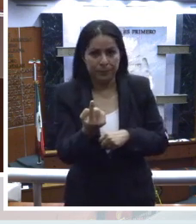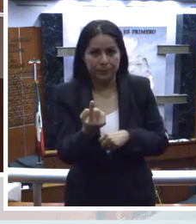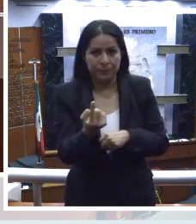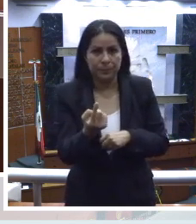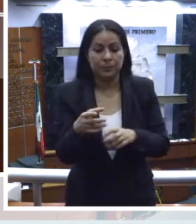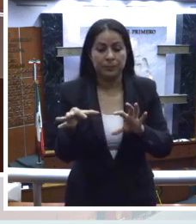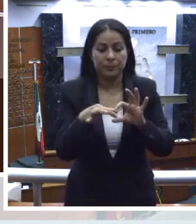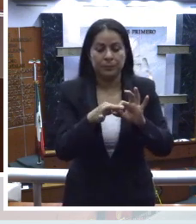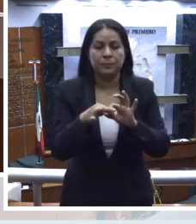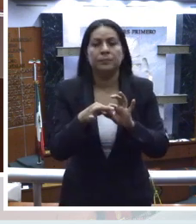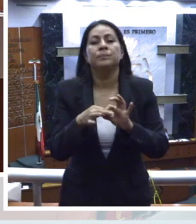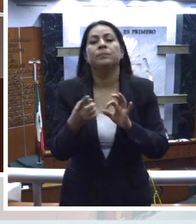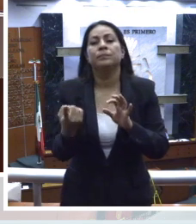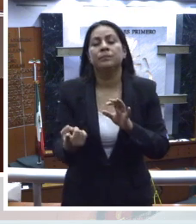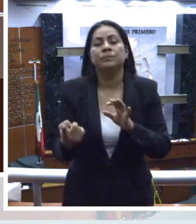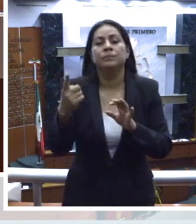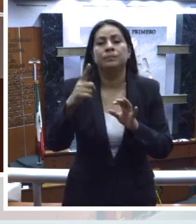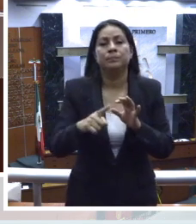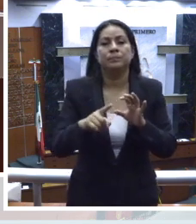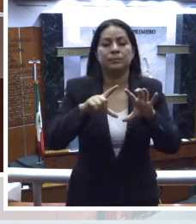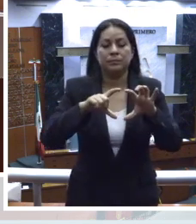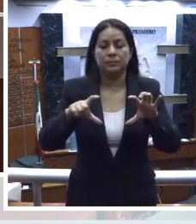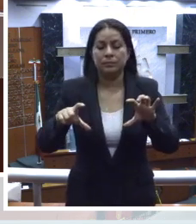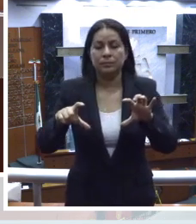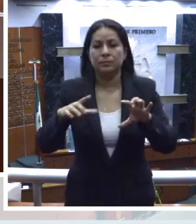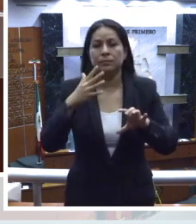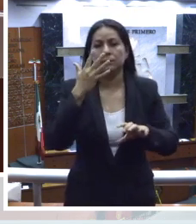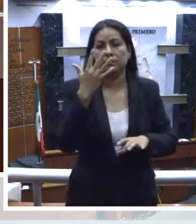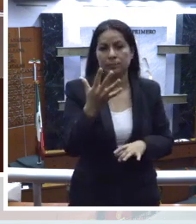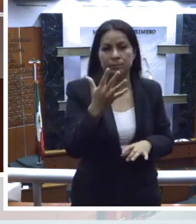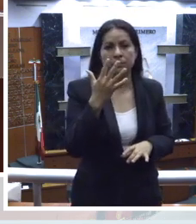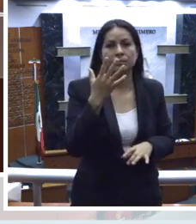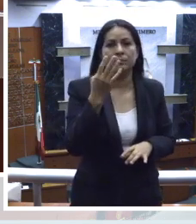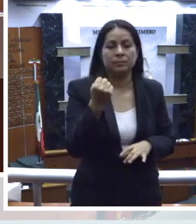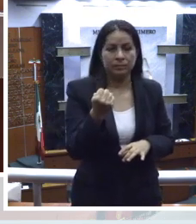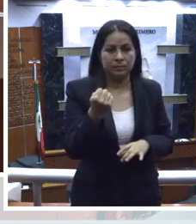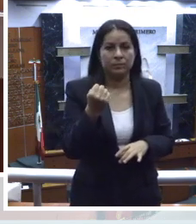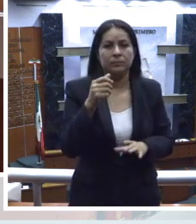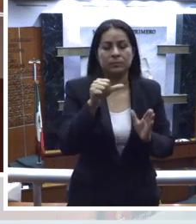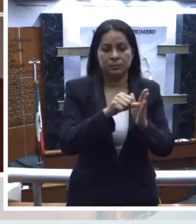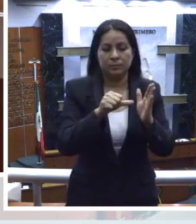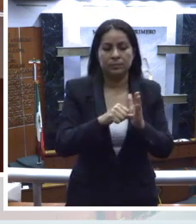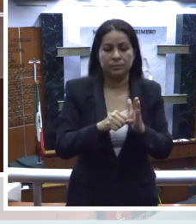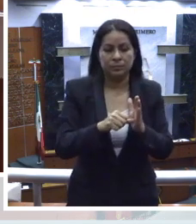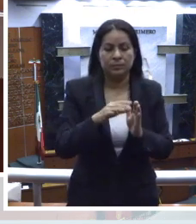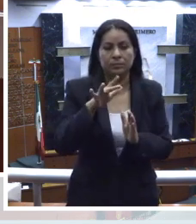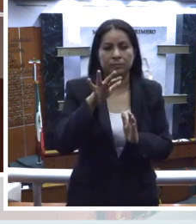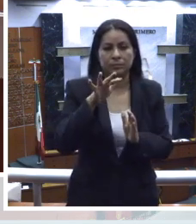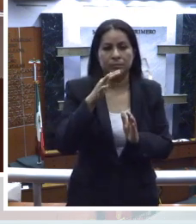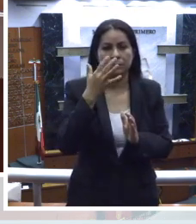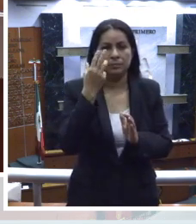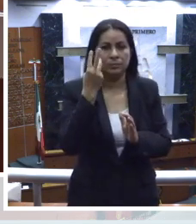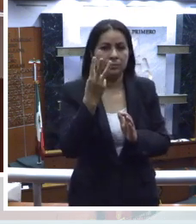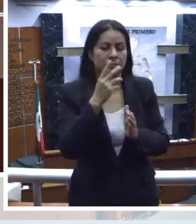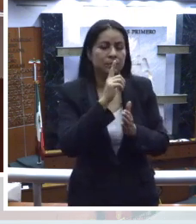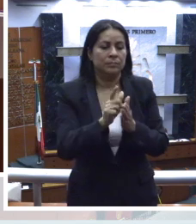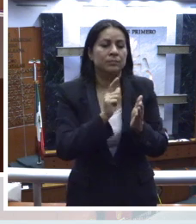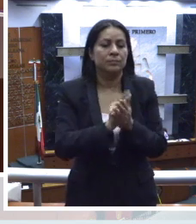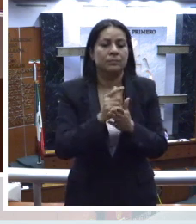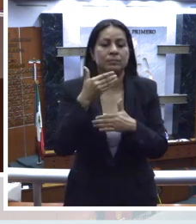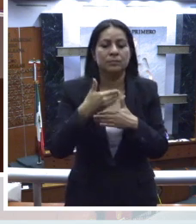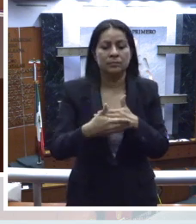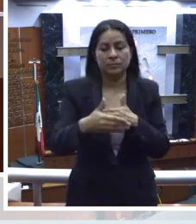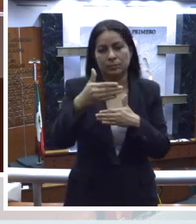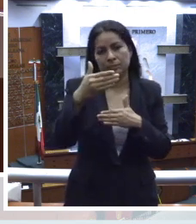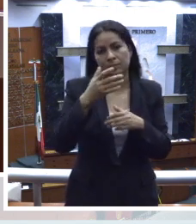en correlación con lo dispuesto por las fracciones quinta y novena del artículo 53 de la Ley Orgánica del